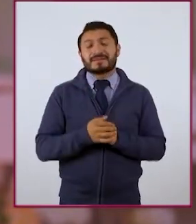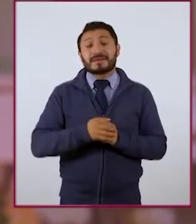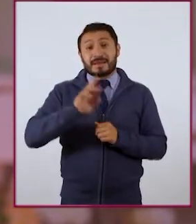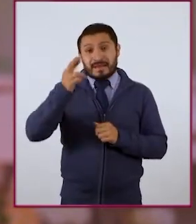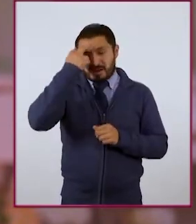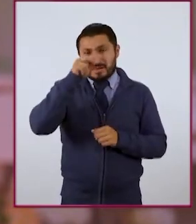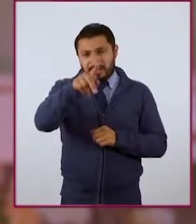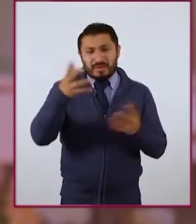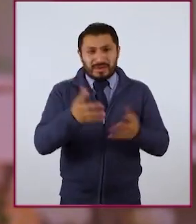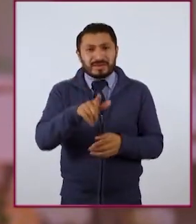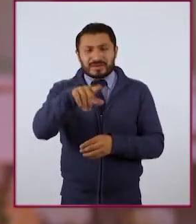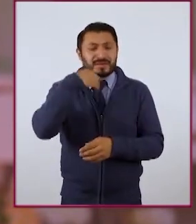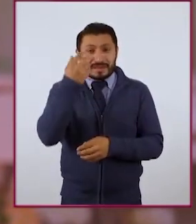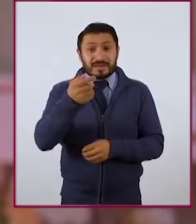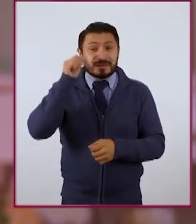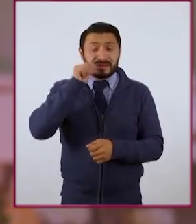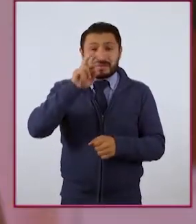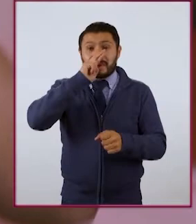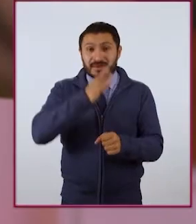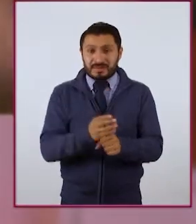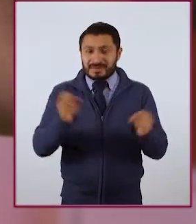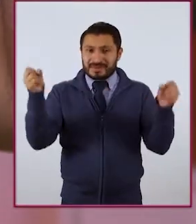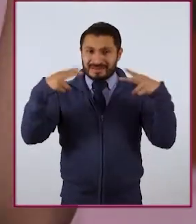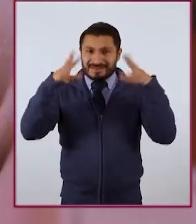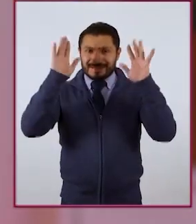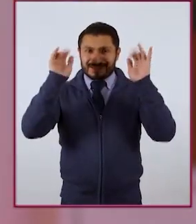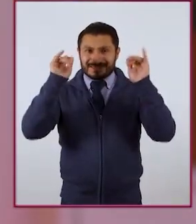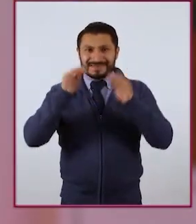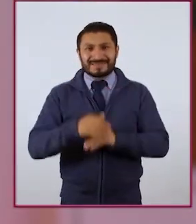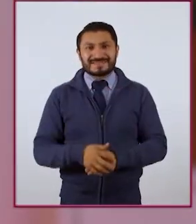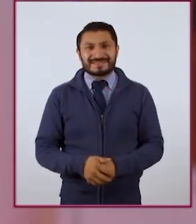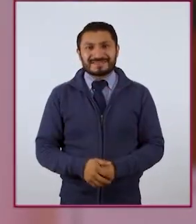más les guste, pero siempre con responsabilidad. ¡Hasta luego!